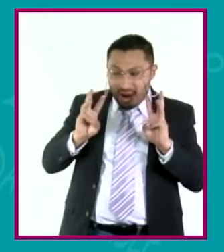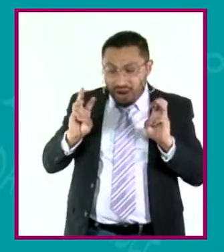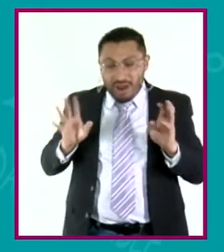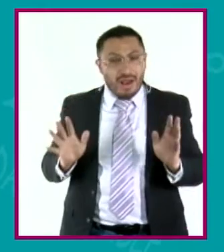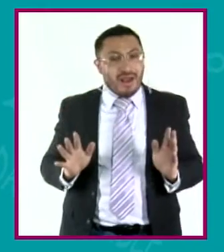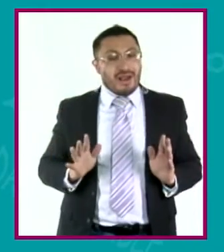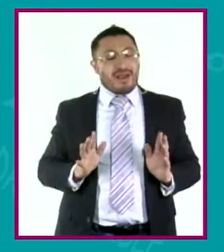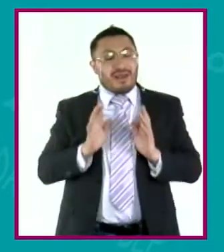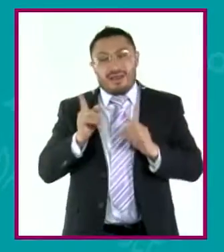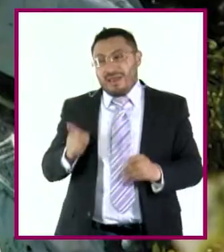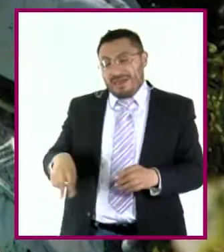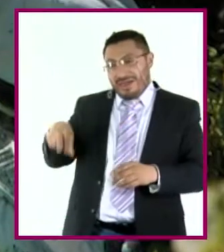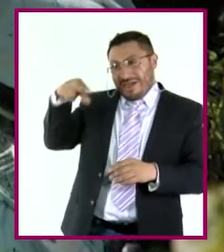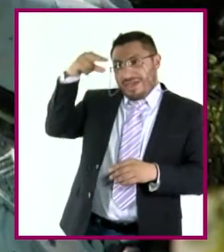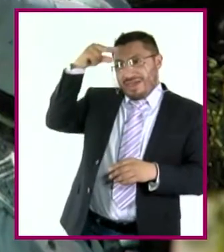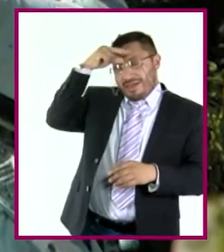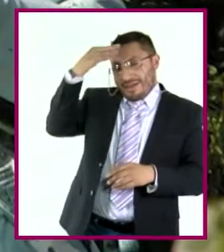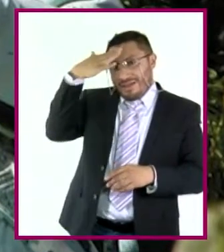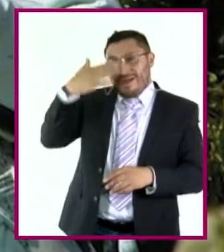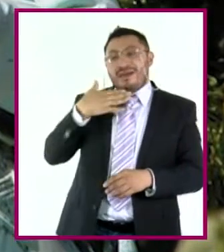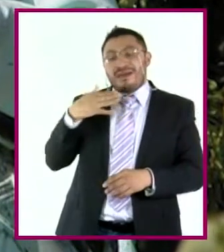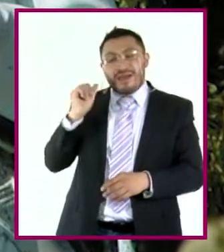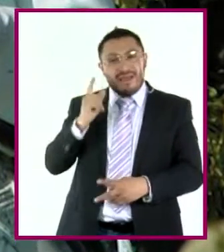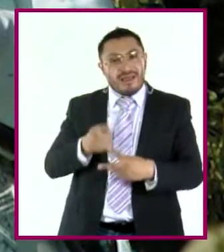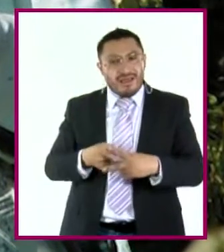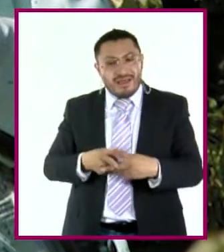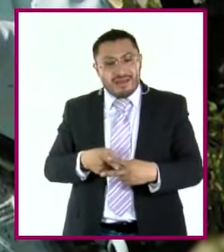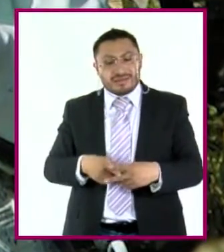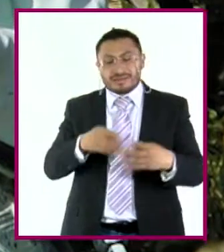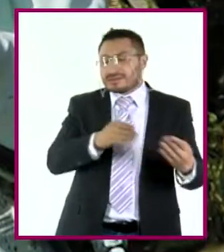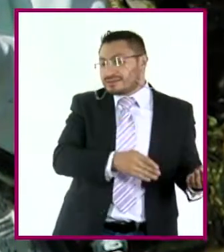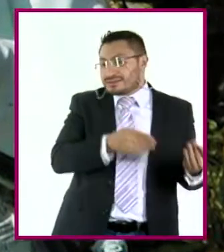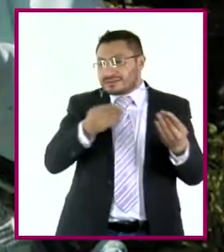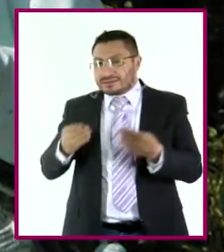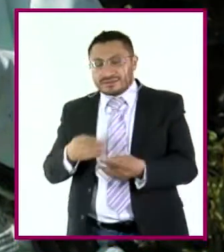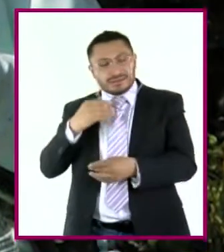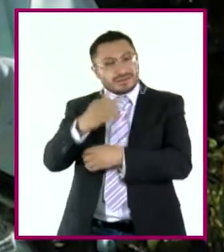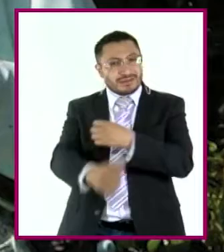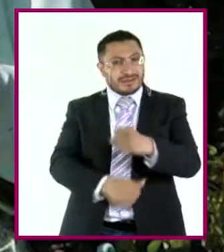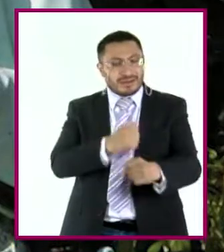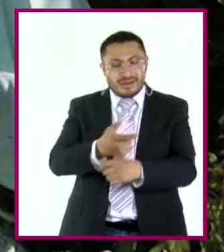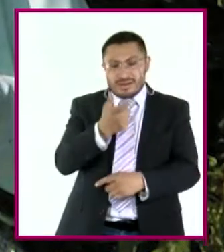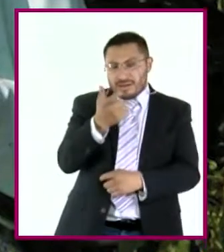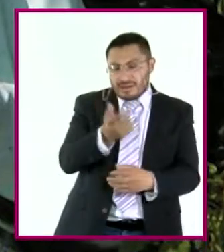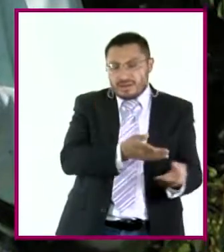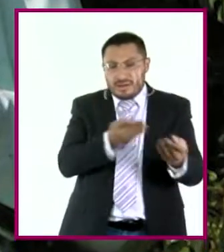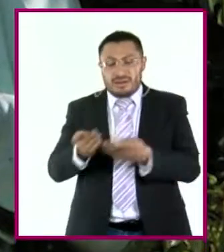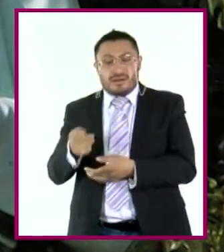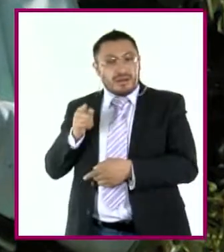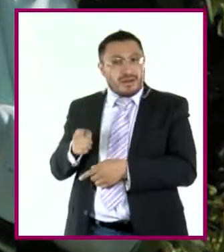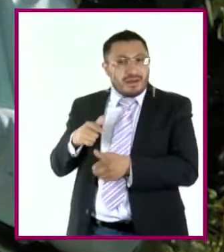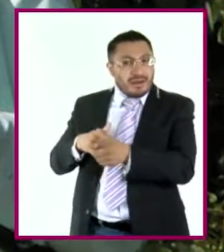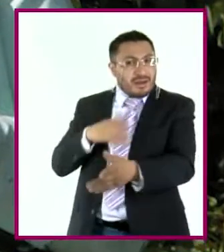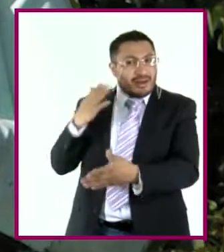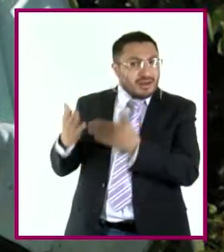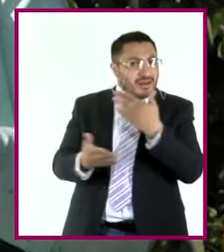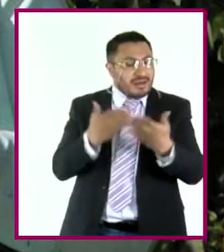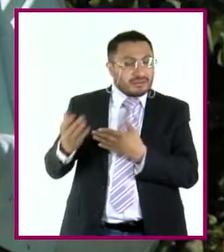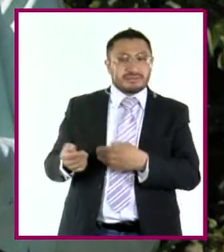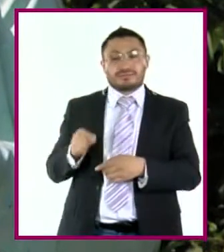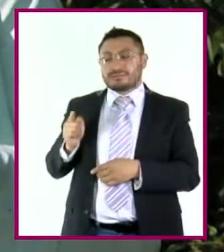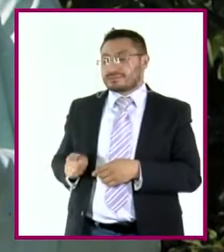del joven para las matemáticas, le asignaría un estipendio anual para que pudiera seguir con sus estudios. En